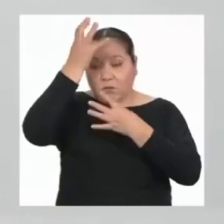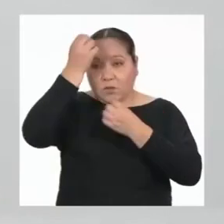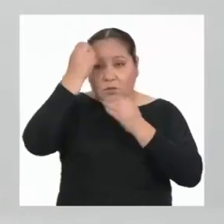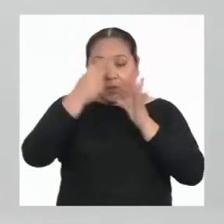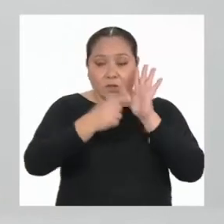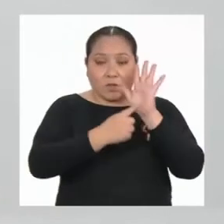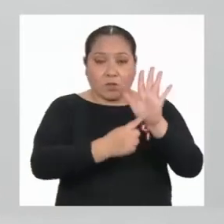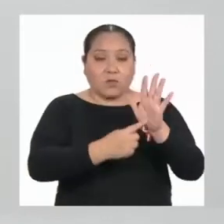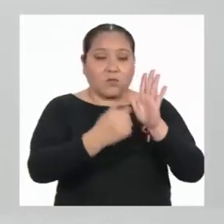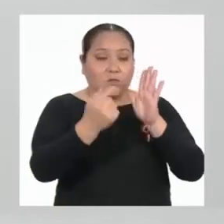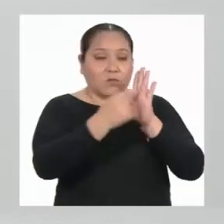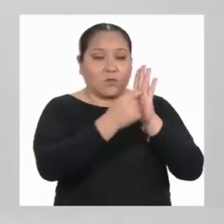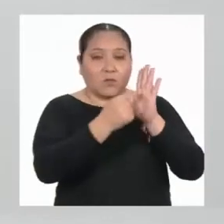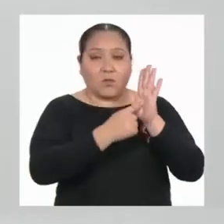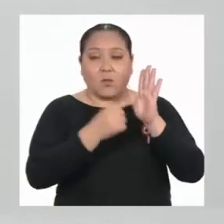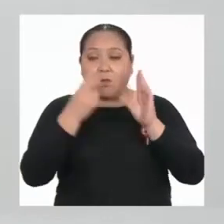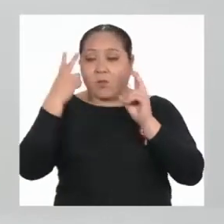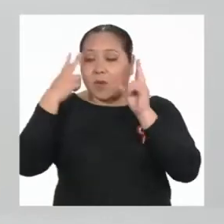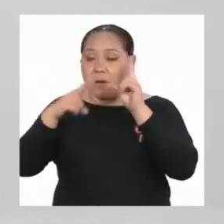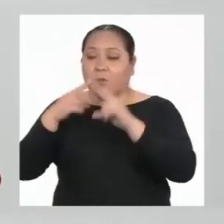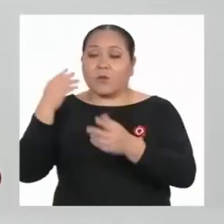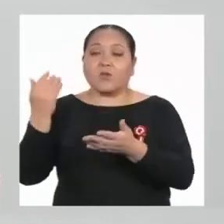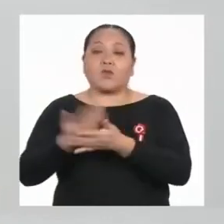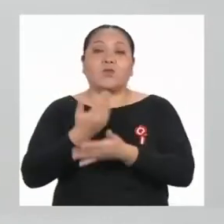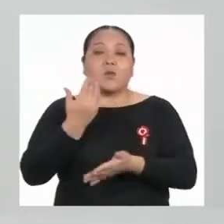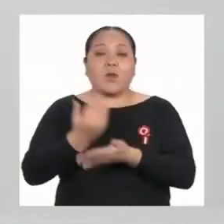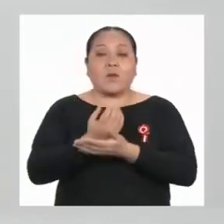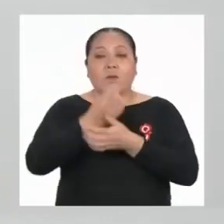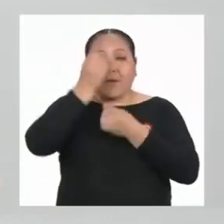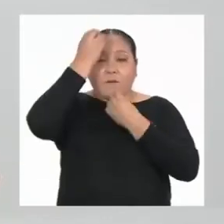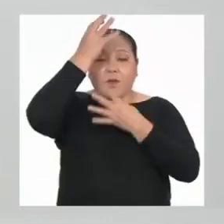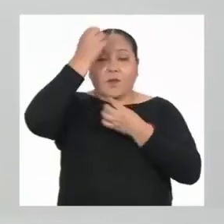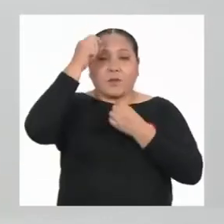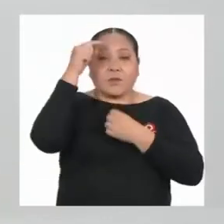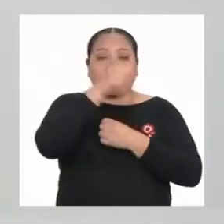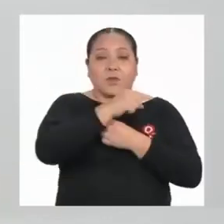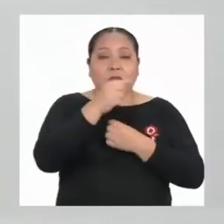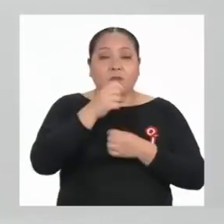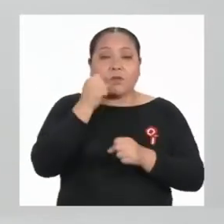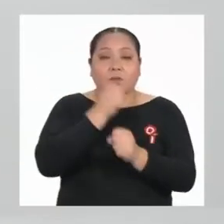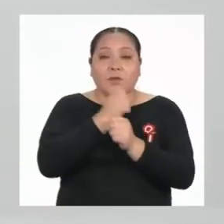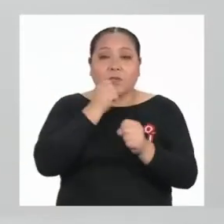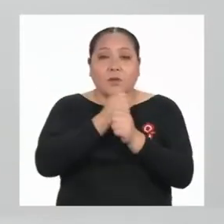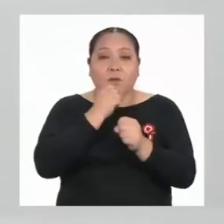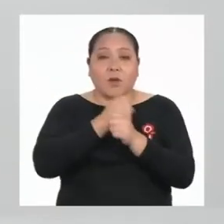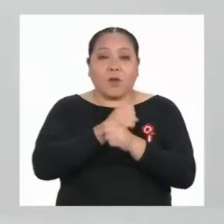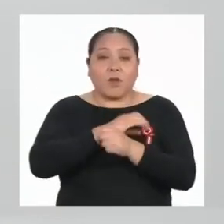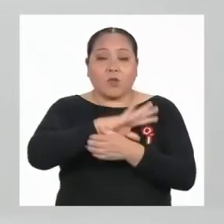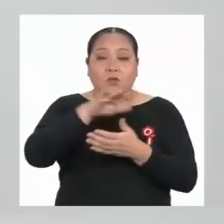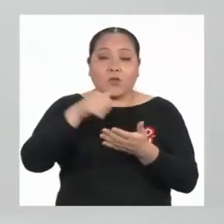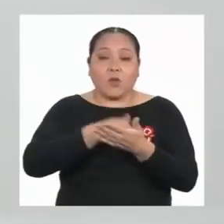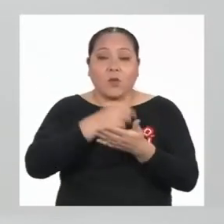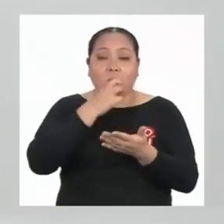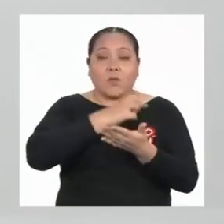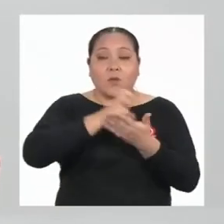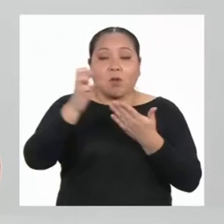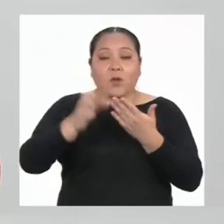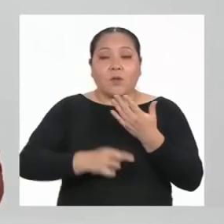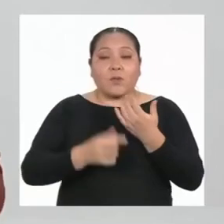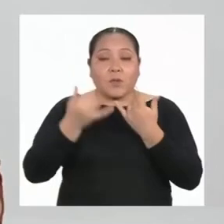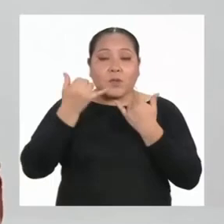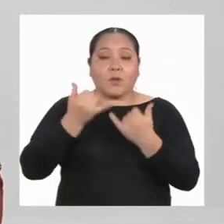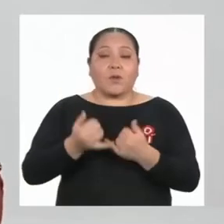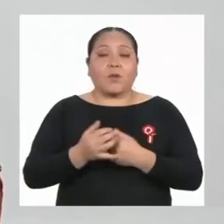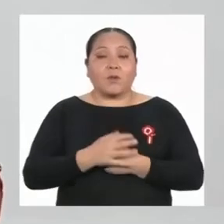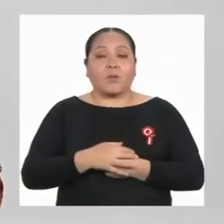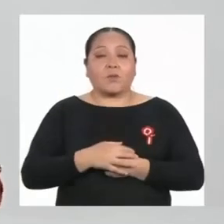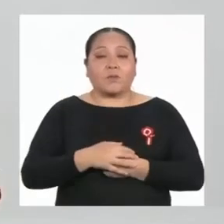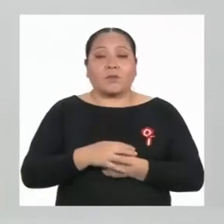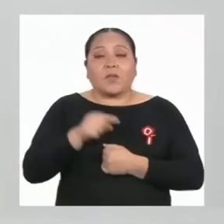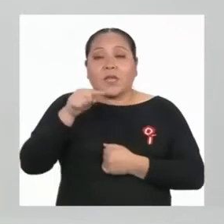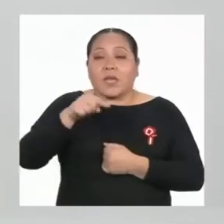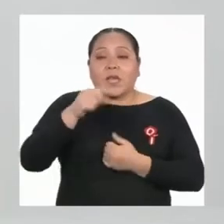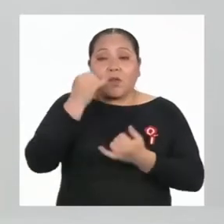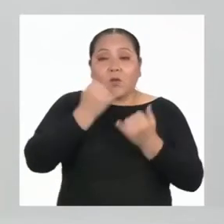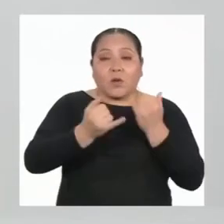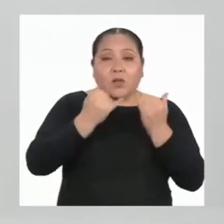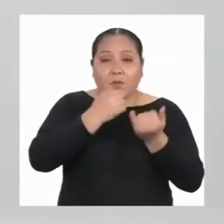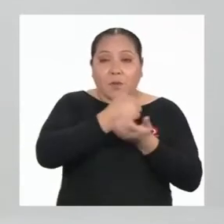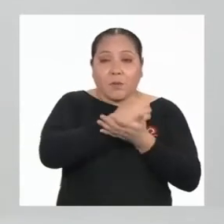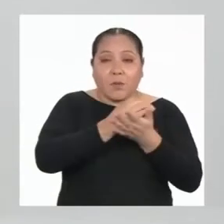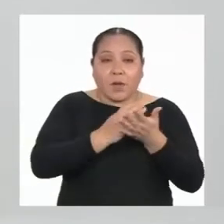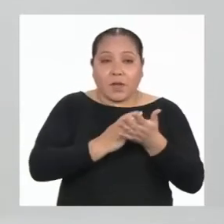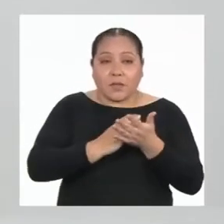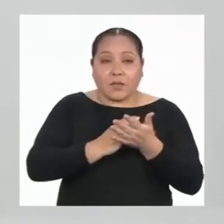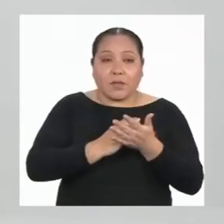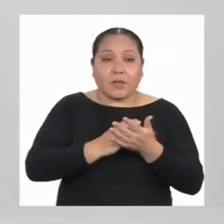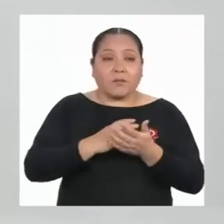nueva información. Y lo hemos trabajado en gran parte del programa de hoy. Y el último nivel es el